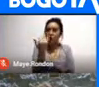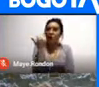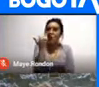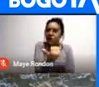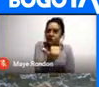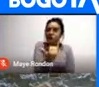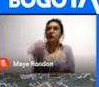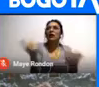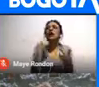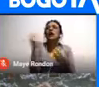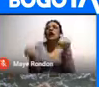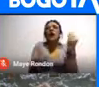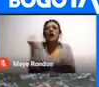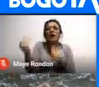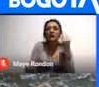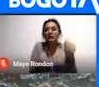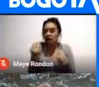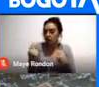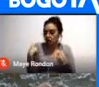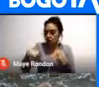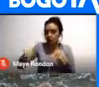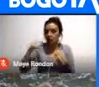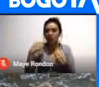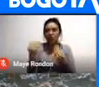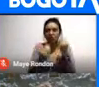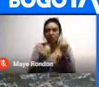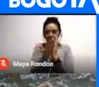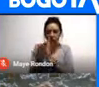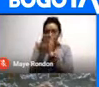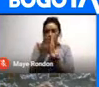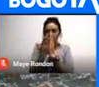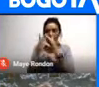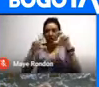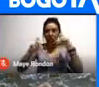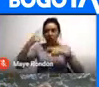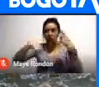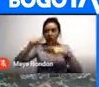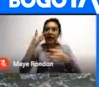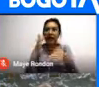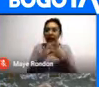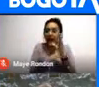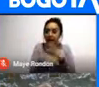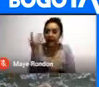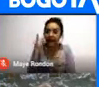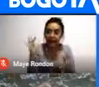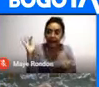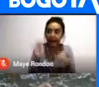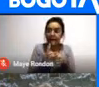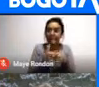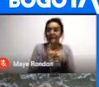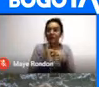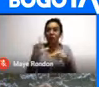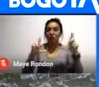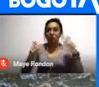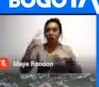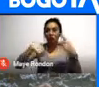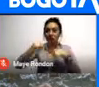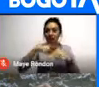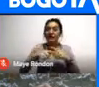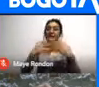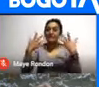Qué debemos hacer nosotros Cuando estudiamos turismo Para desarrollar un producto turístico Y pues un poco